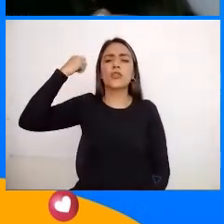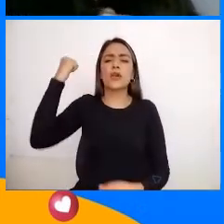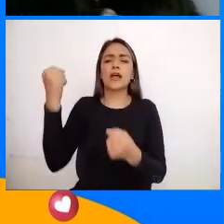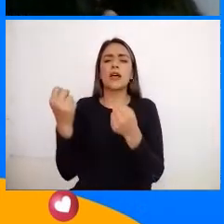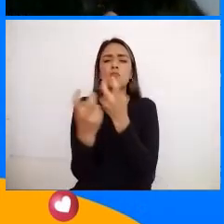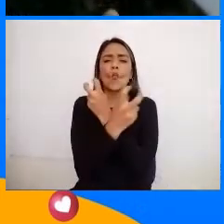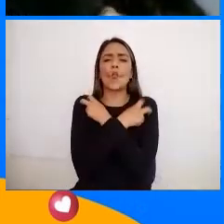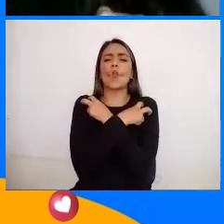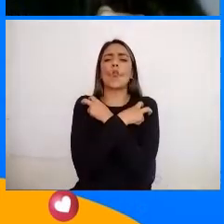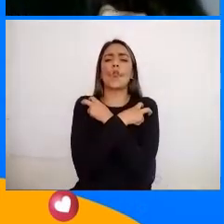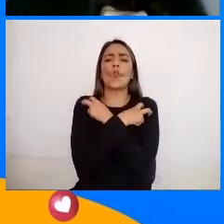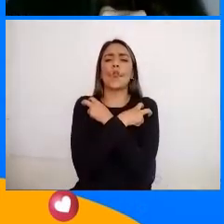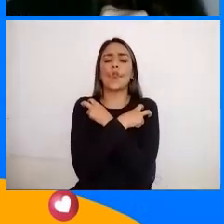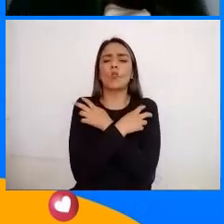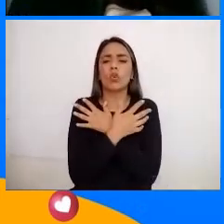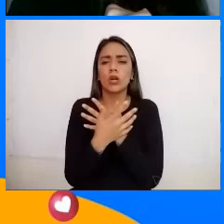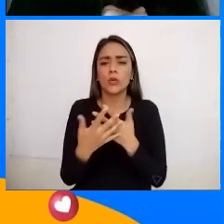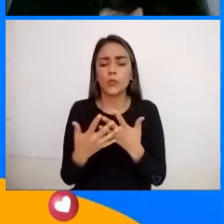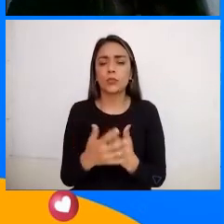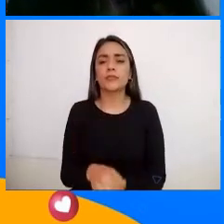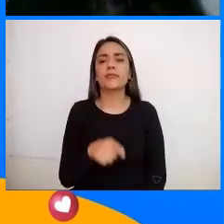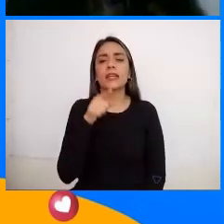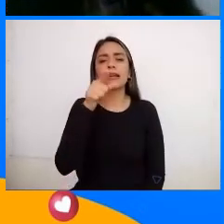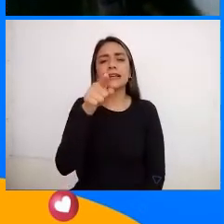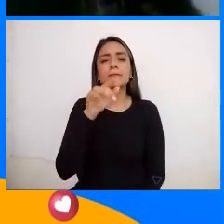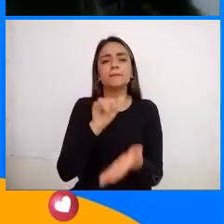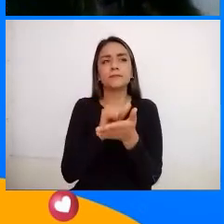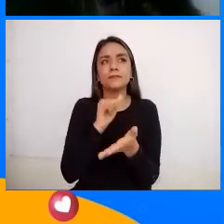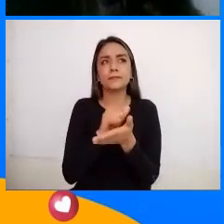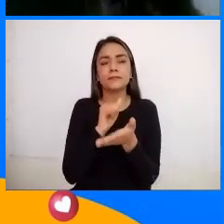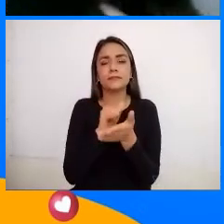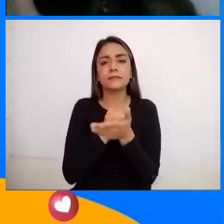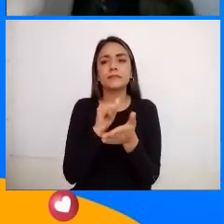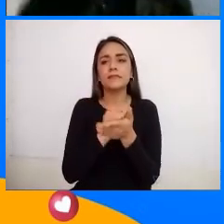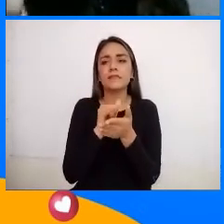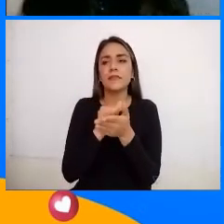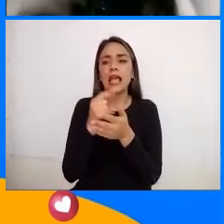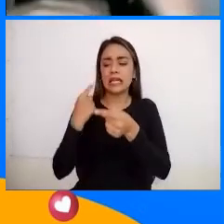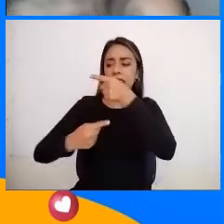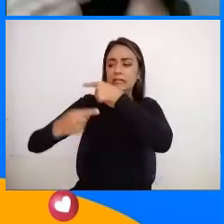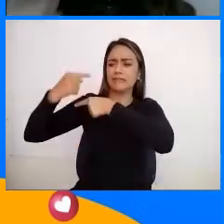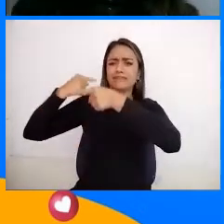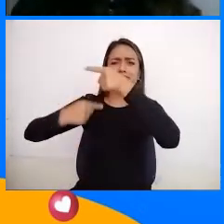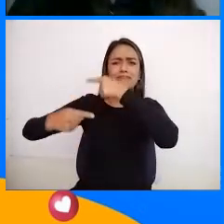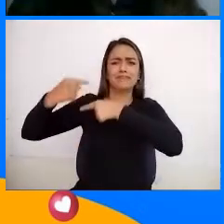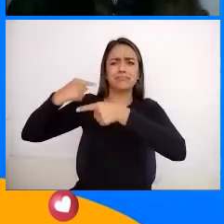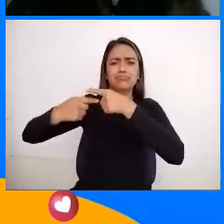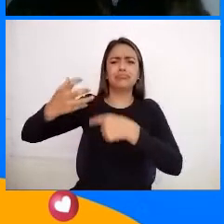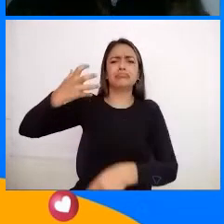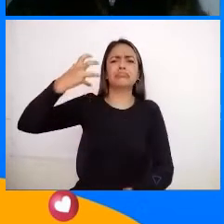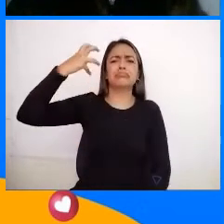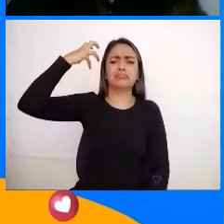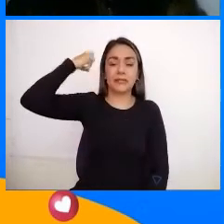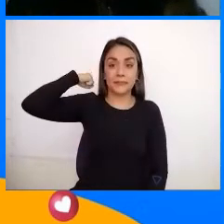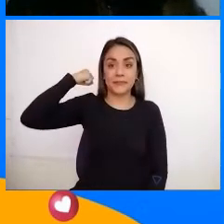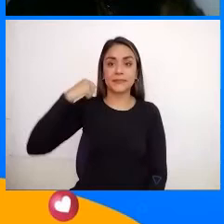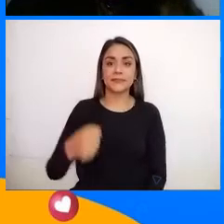¿Cierto? Y de esas generaciones Bien, bien, bien antiguas ¿Listo?